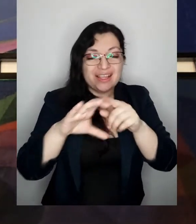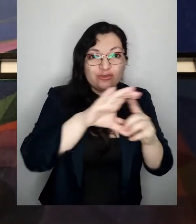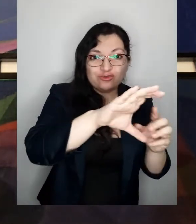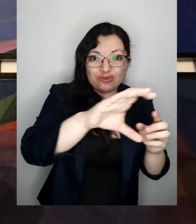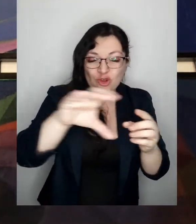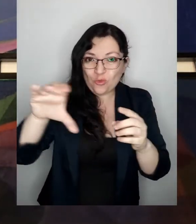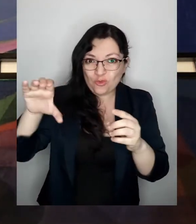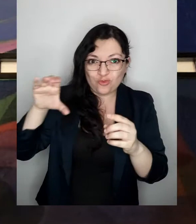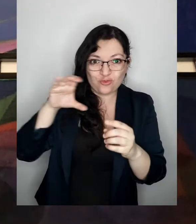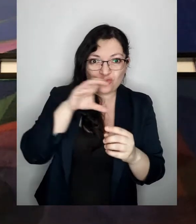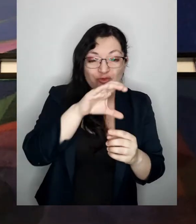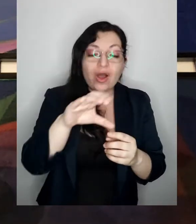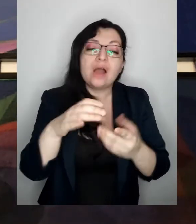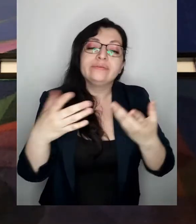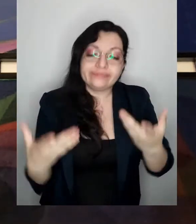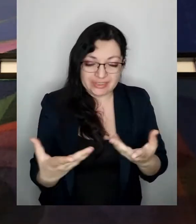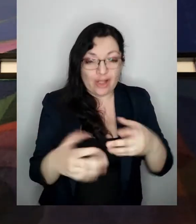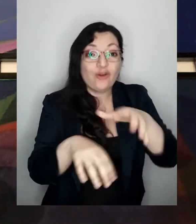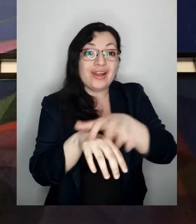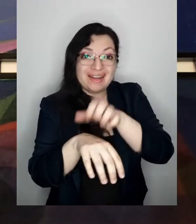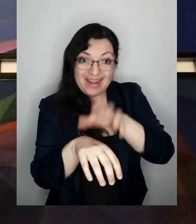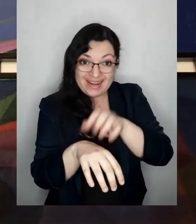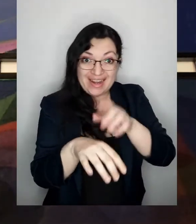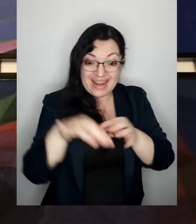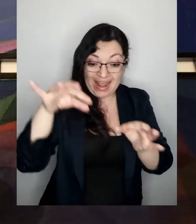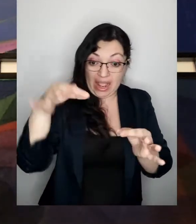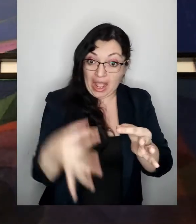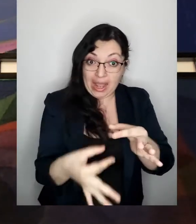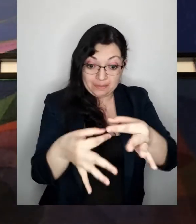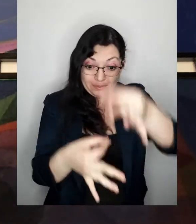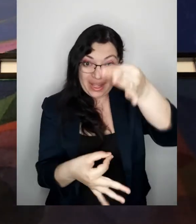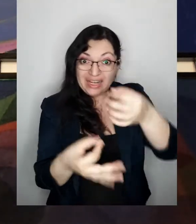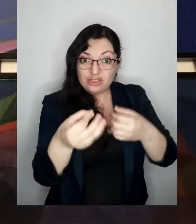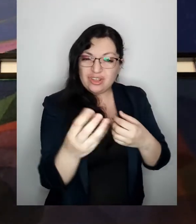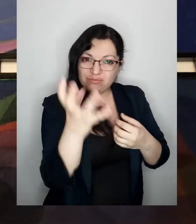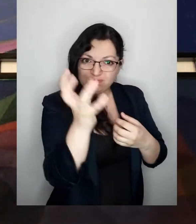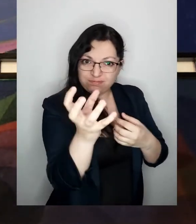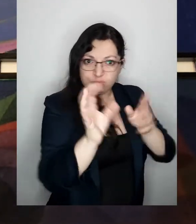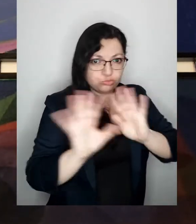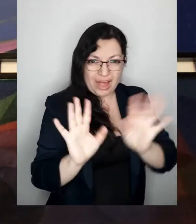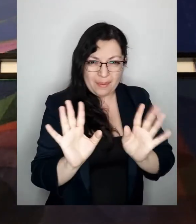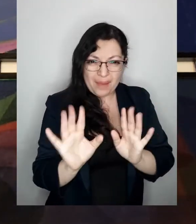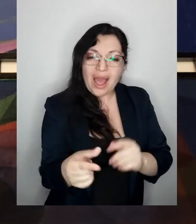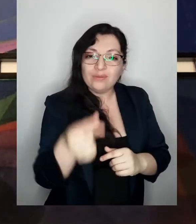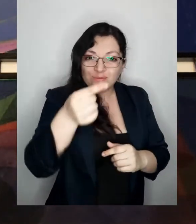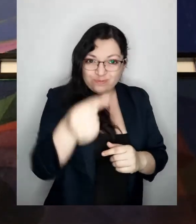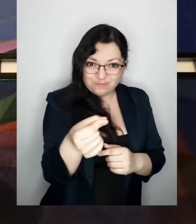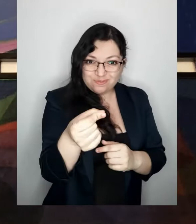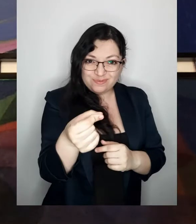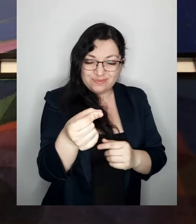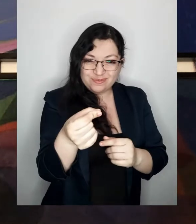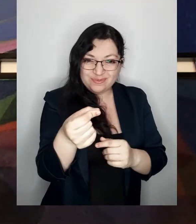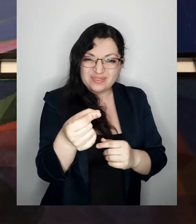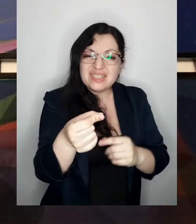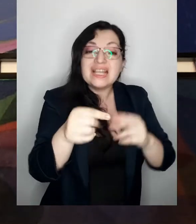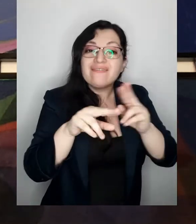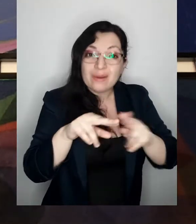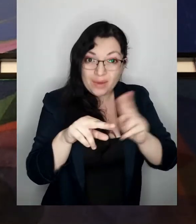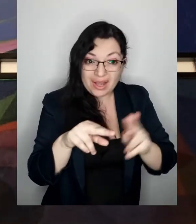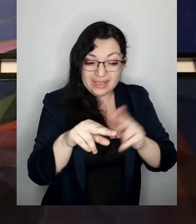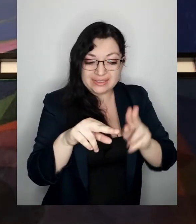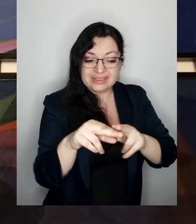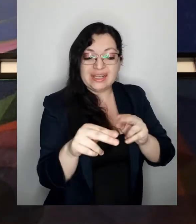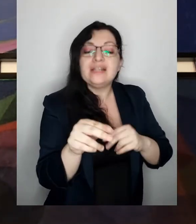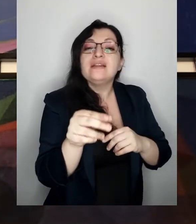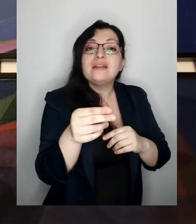así que ahora vamos a sostener la naranja con el palito vamos a tomar el palito entonces y vamos a hacer girar muy lentamente la